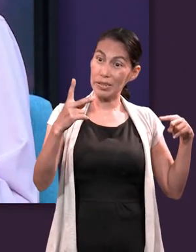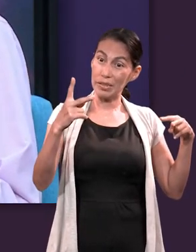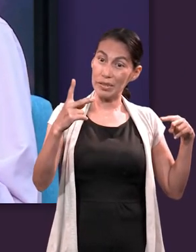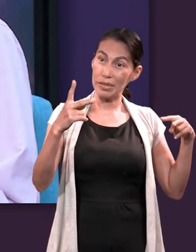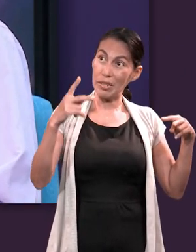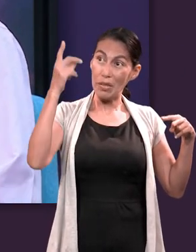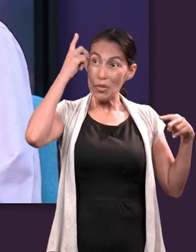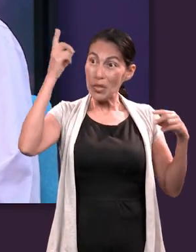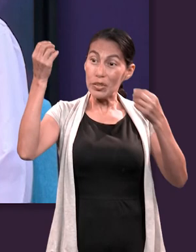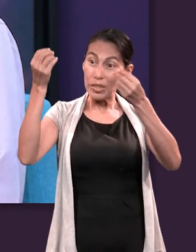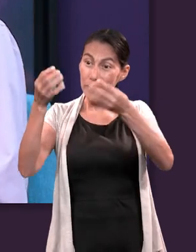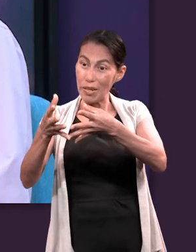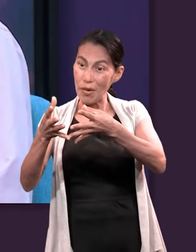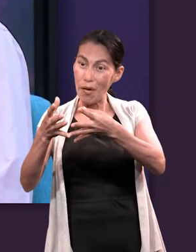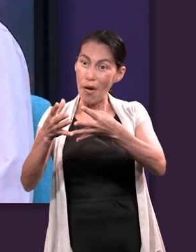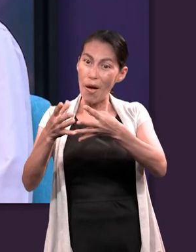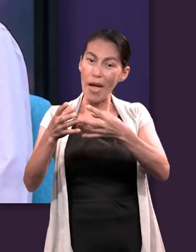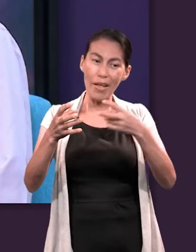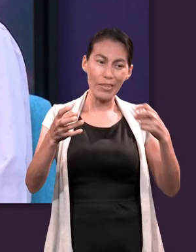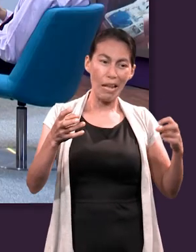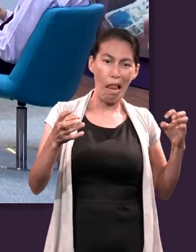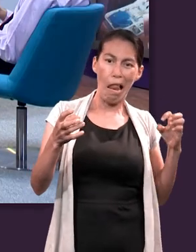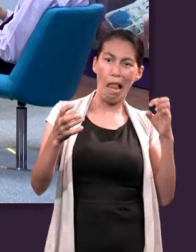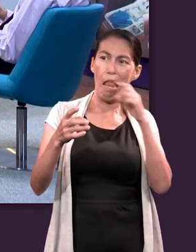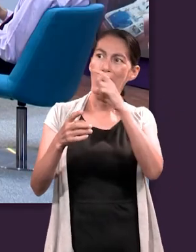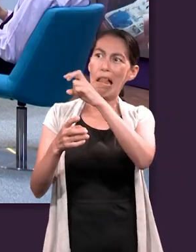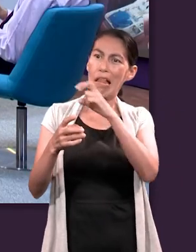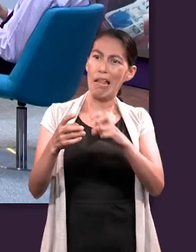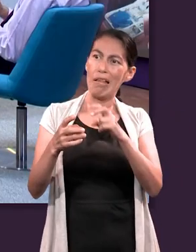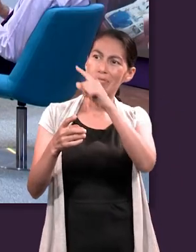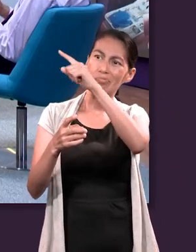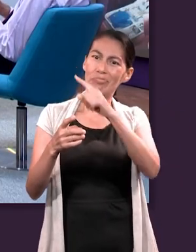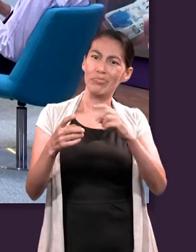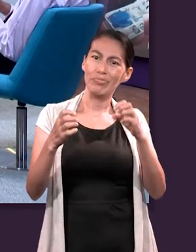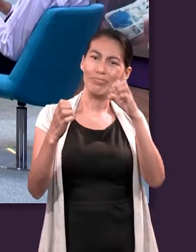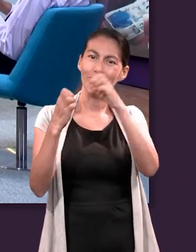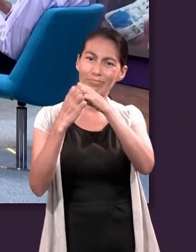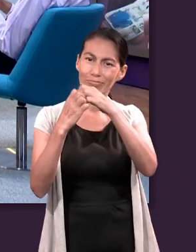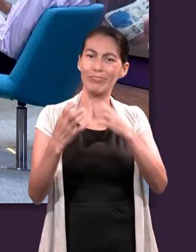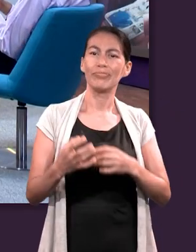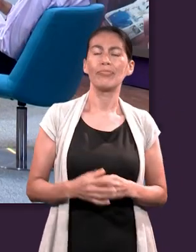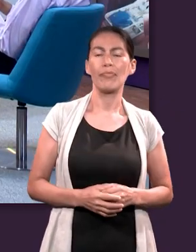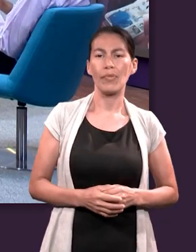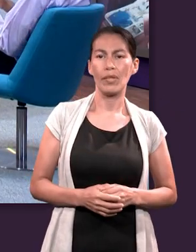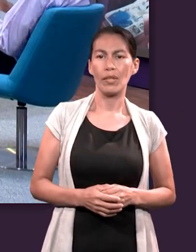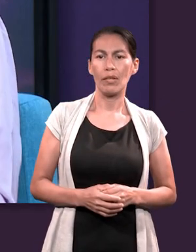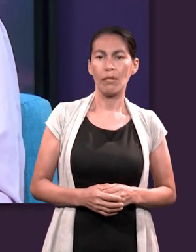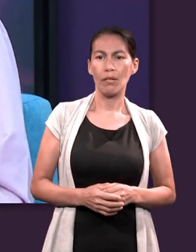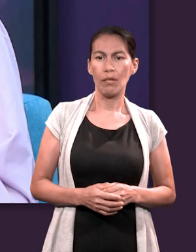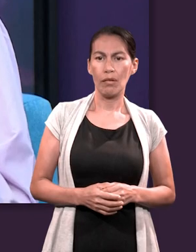ofrecerles mucho más de lo que realmente podía cumplir e intentar